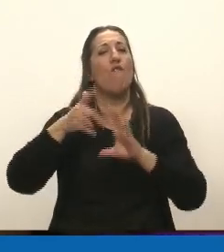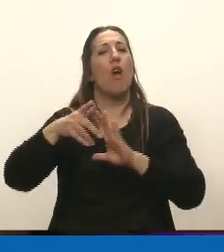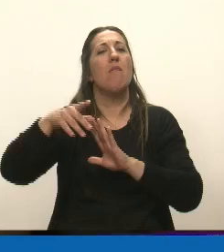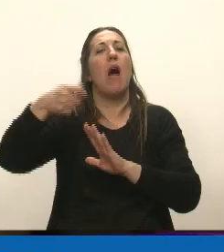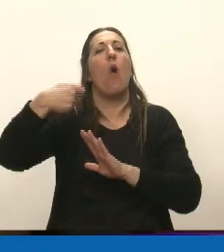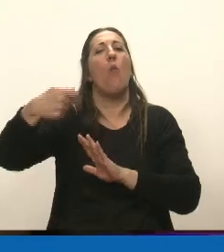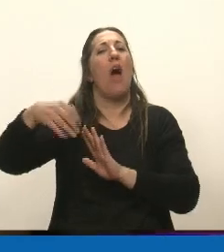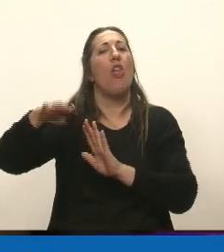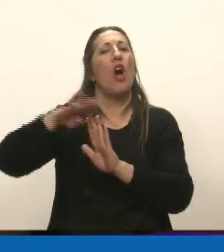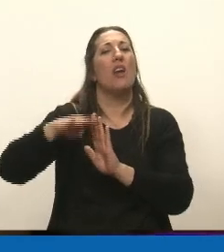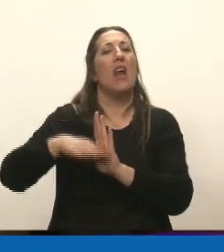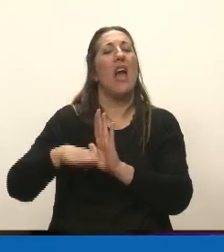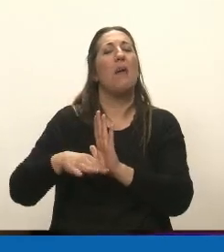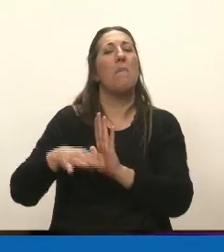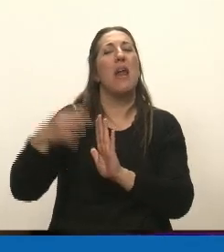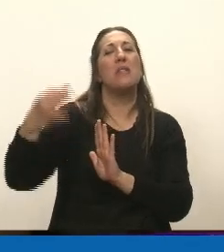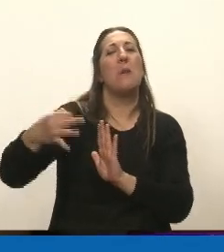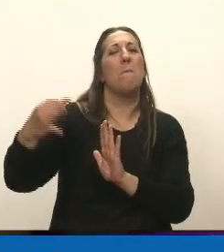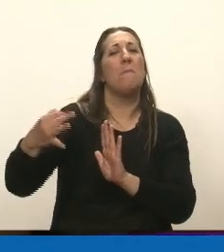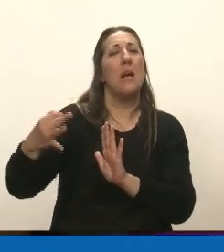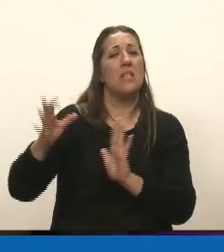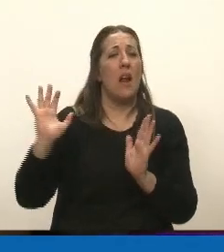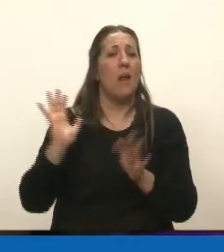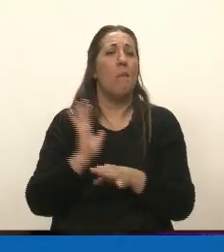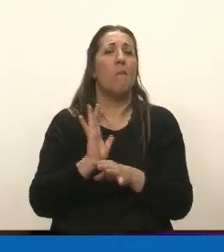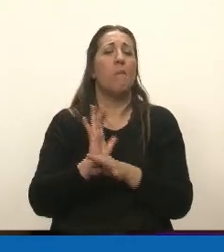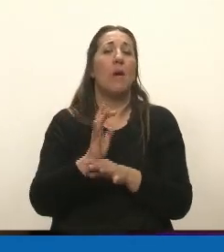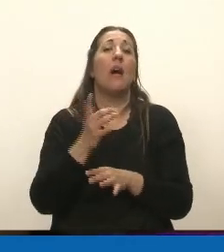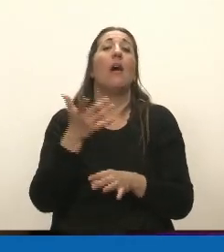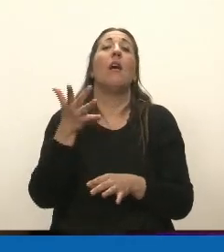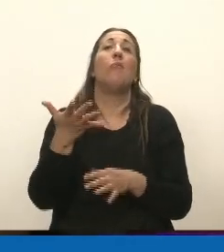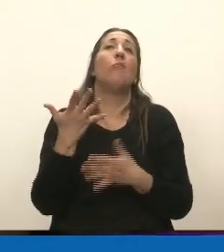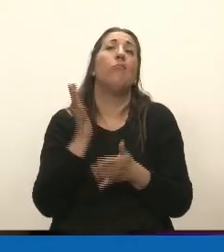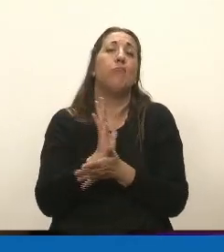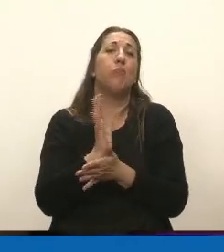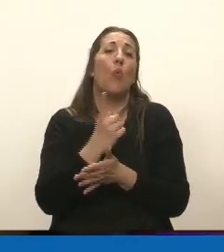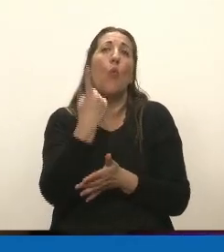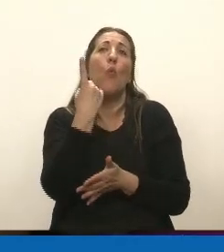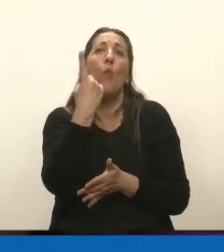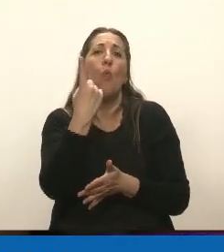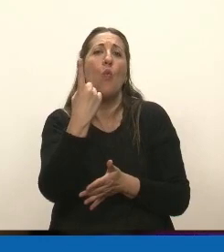podría ser cerca de un 1% del PBI. Y no estamos diciendo nada.